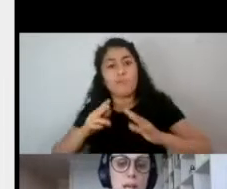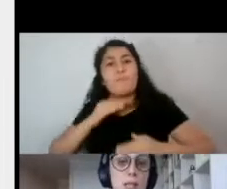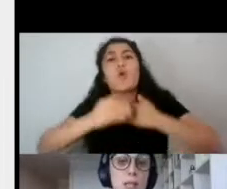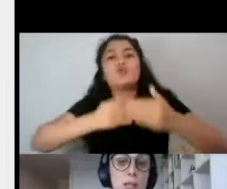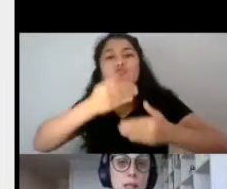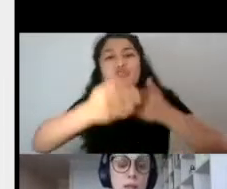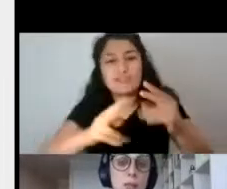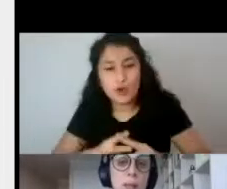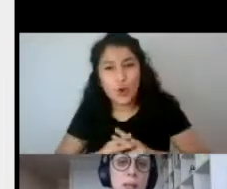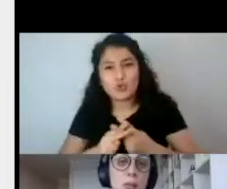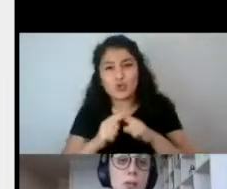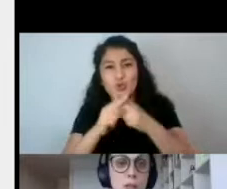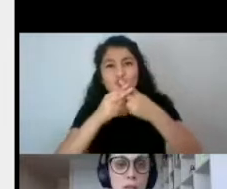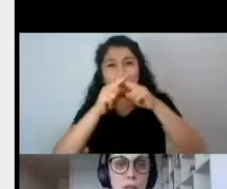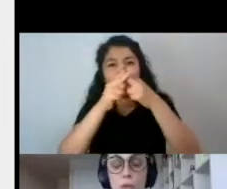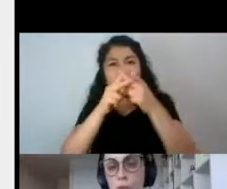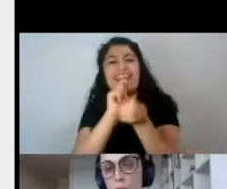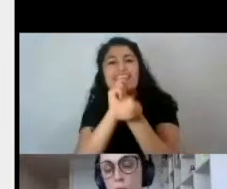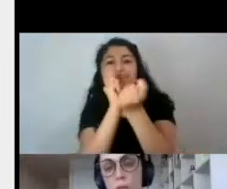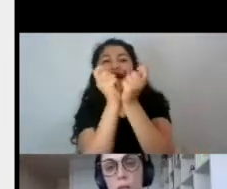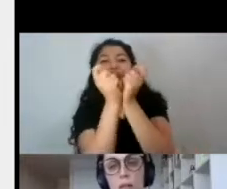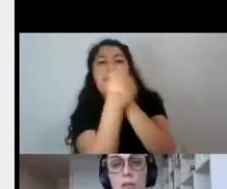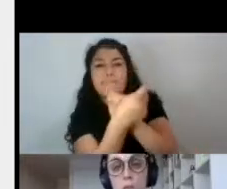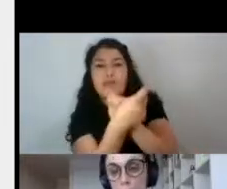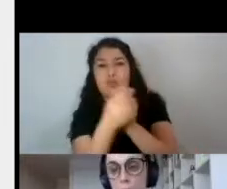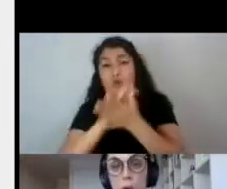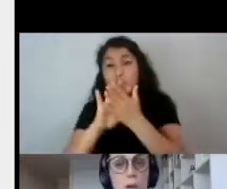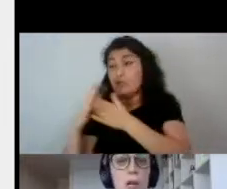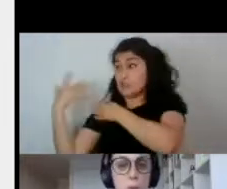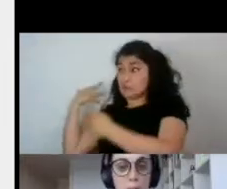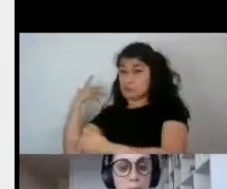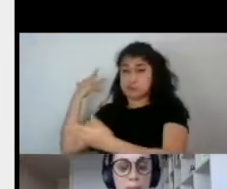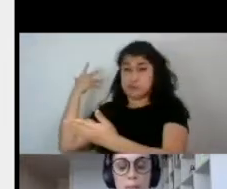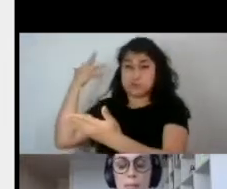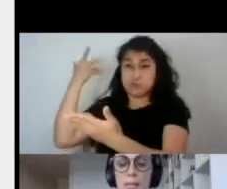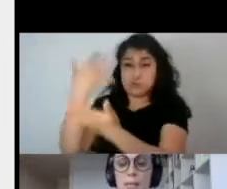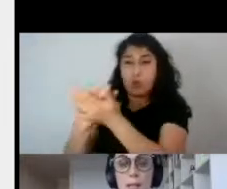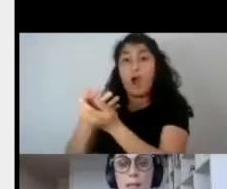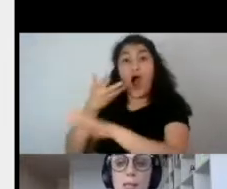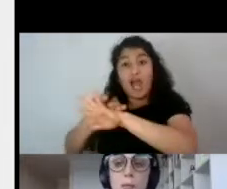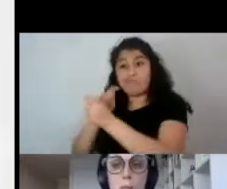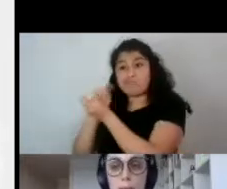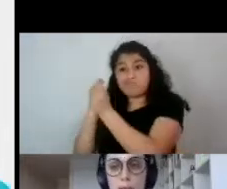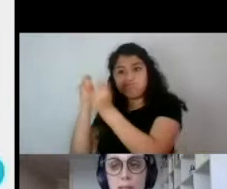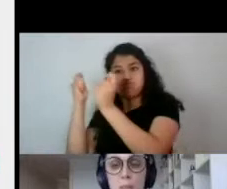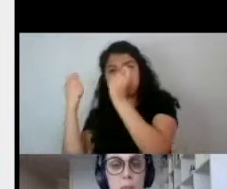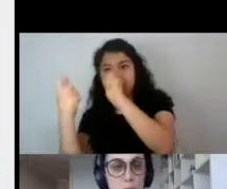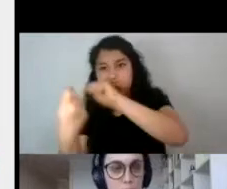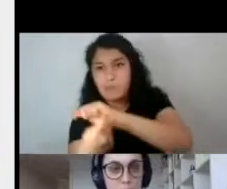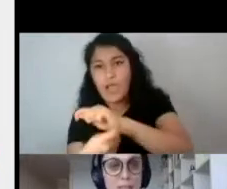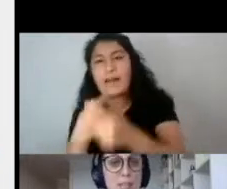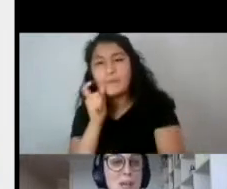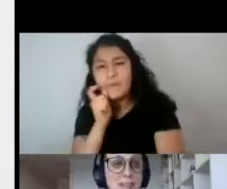decía, han ido variando dependiendo del contexto histórico en el que nosotros pongamos la lupa. Y acá les traje un breve ejemplo